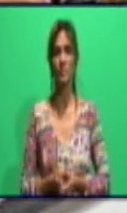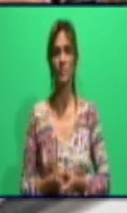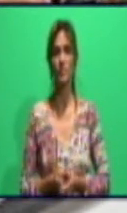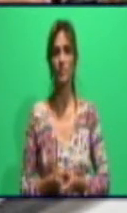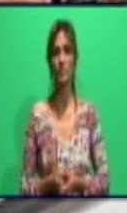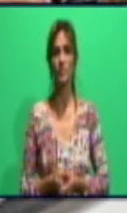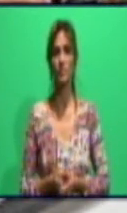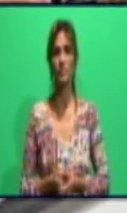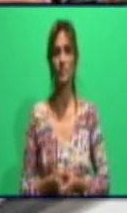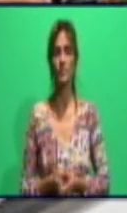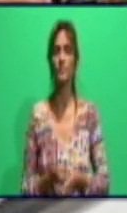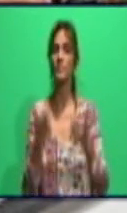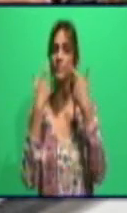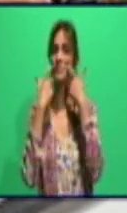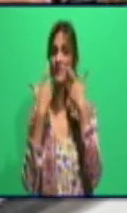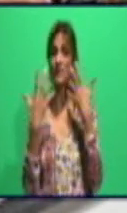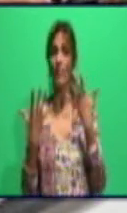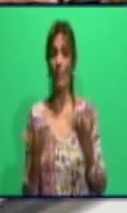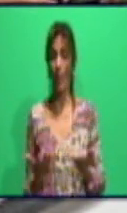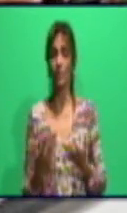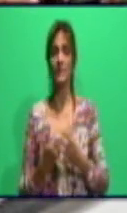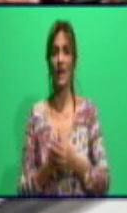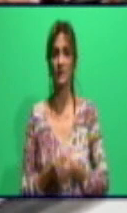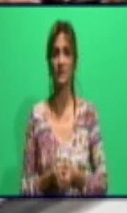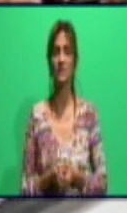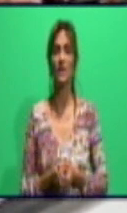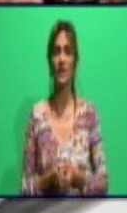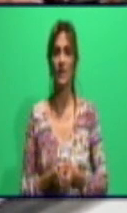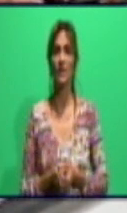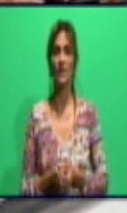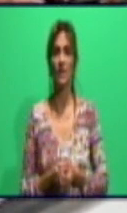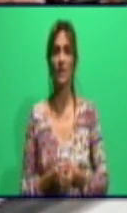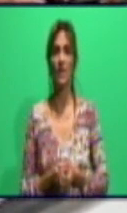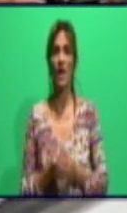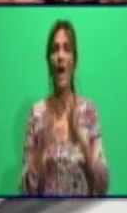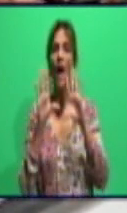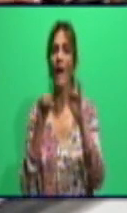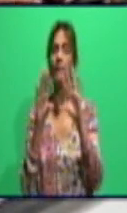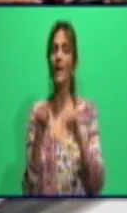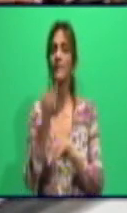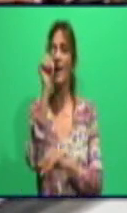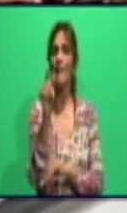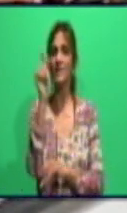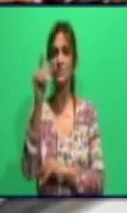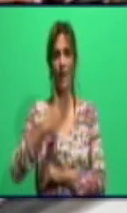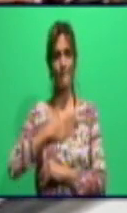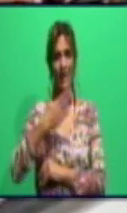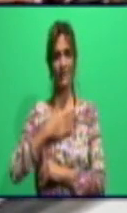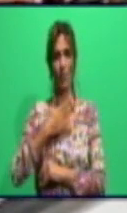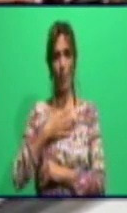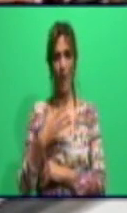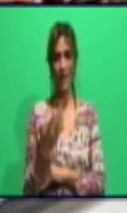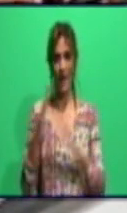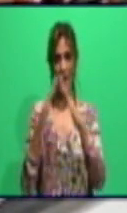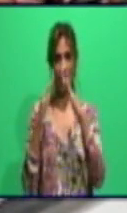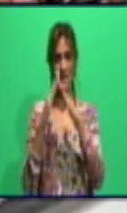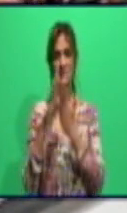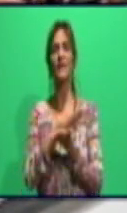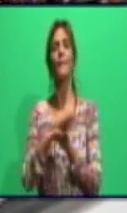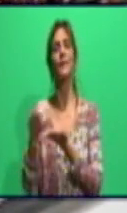presencia de ese actor dentro de la comunidad, que es el agente de telecomunicaciones.